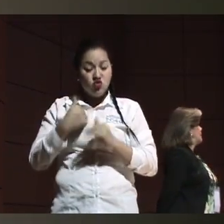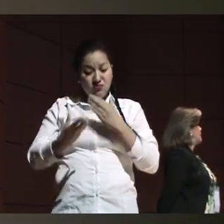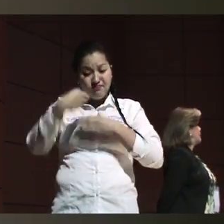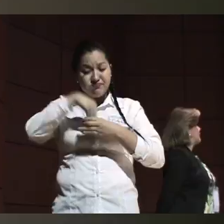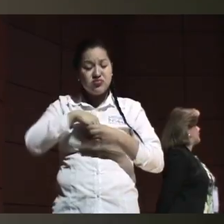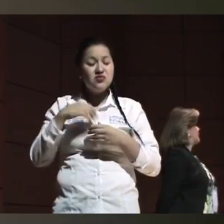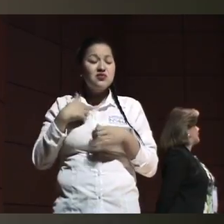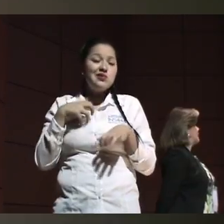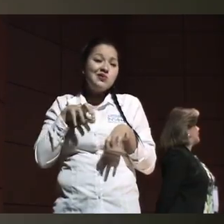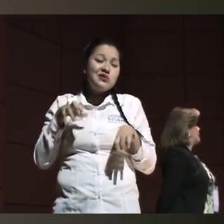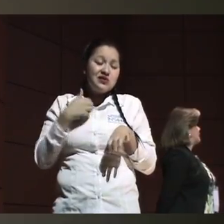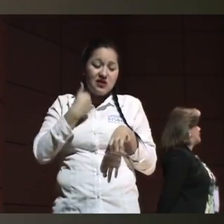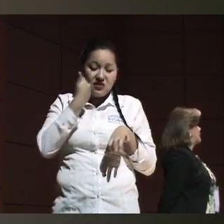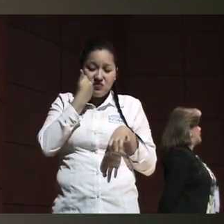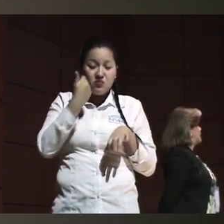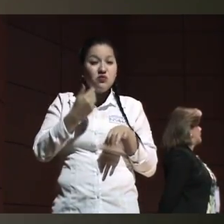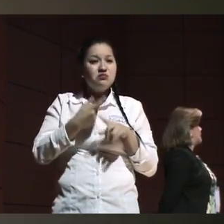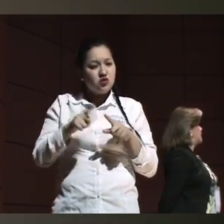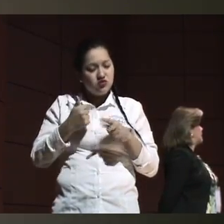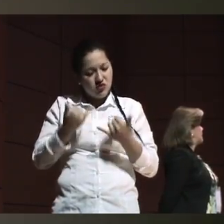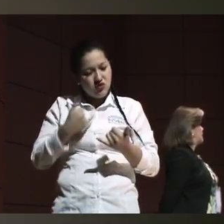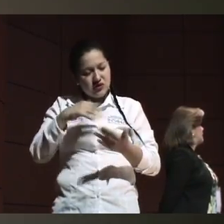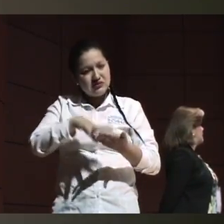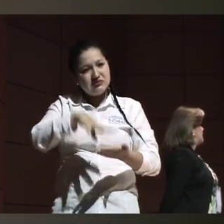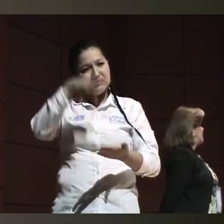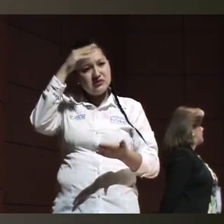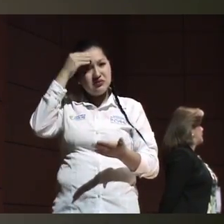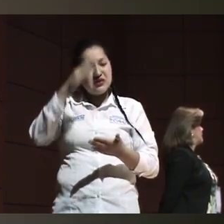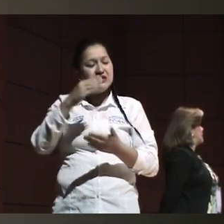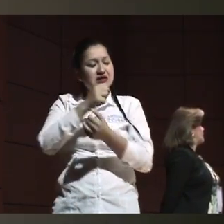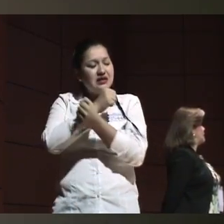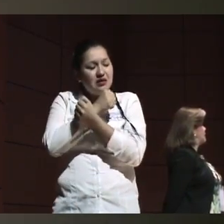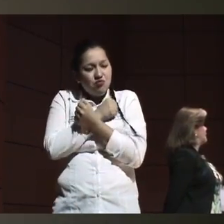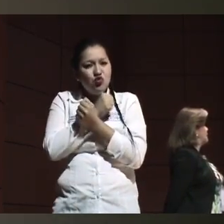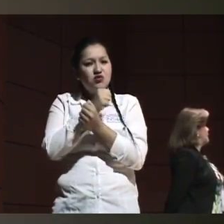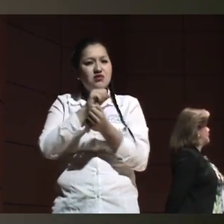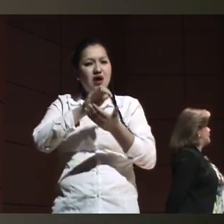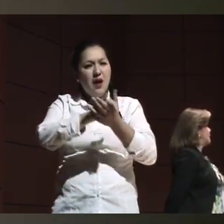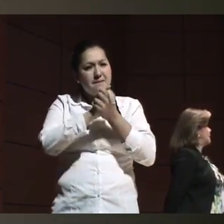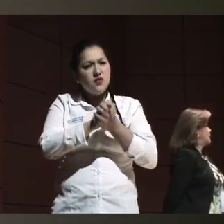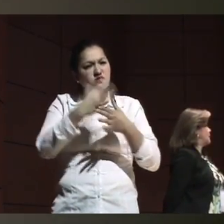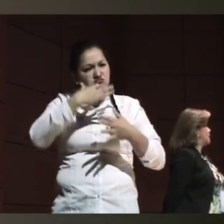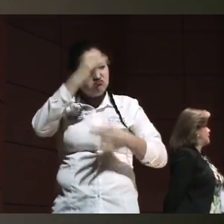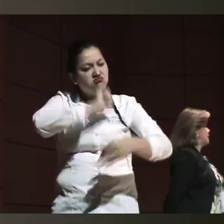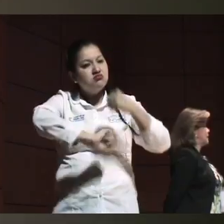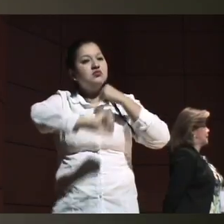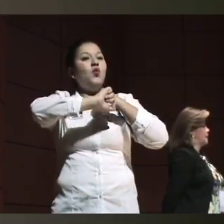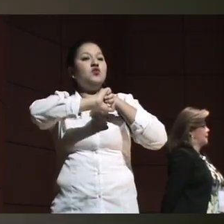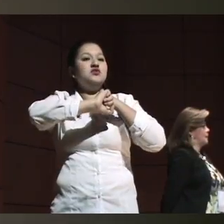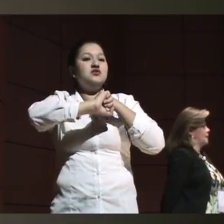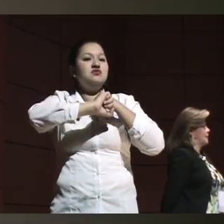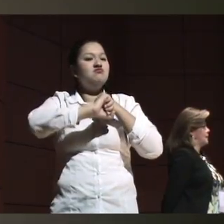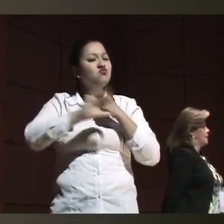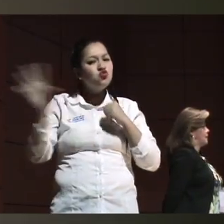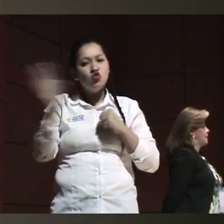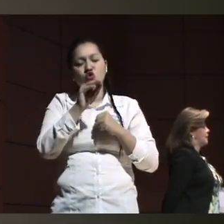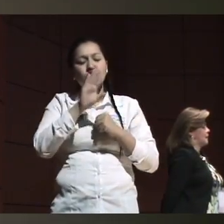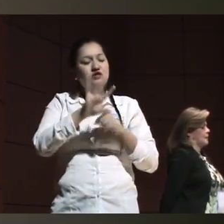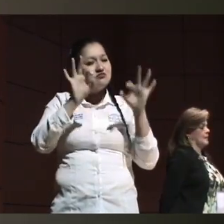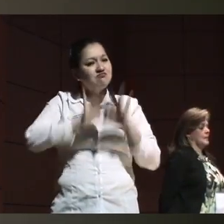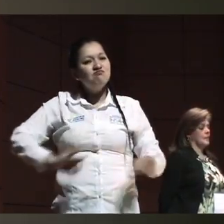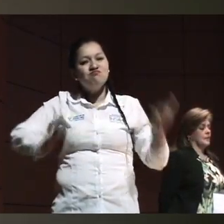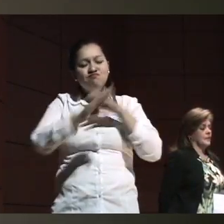espero aprender más, pero si de algo he aprendido, ha sido de la dimensión del amor y de la amistad. Todo es impredecible. Yo creo que